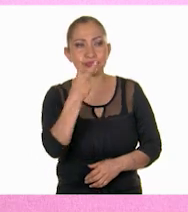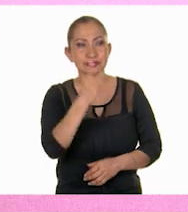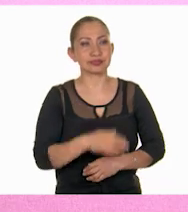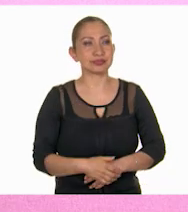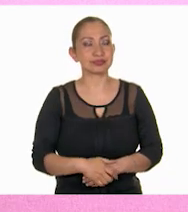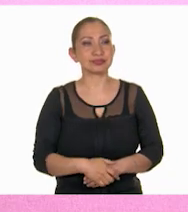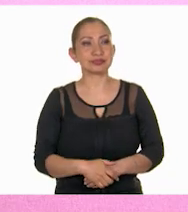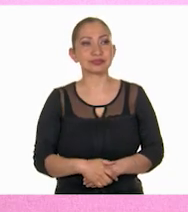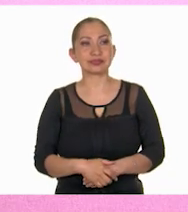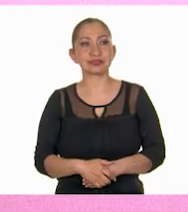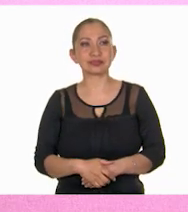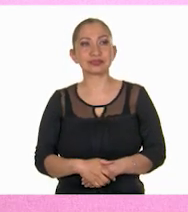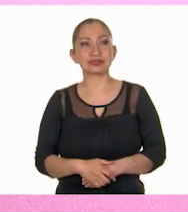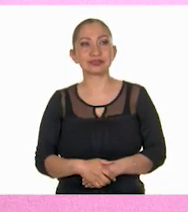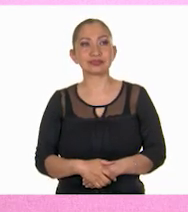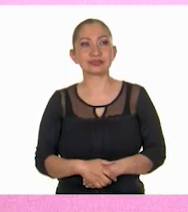pregunta.